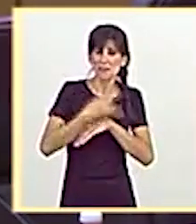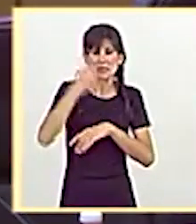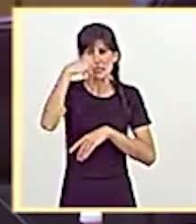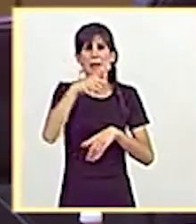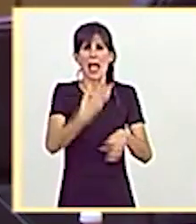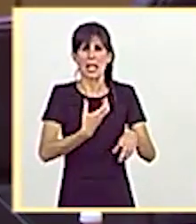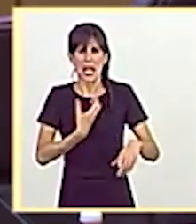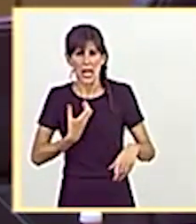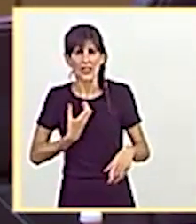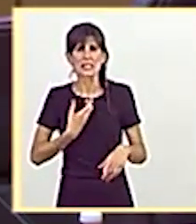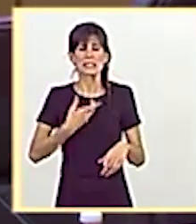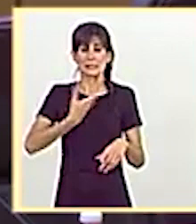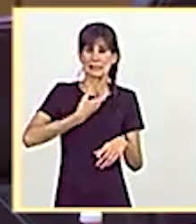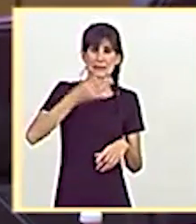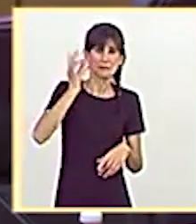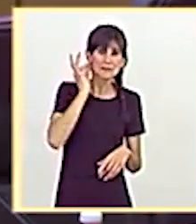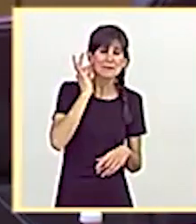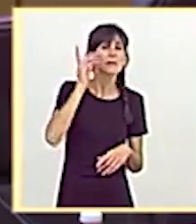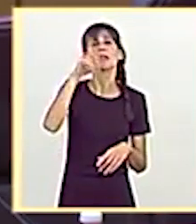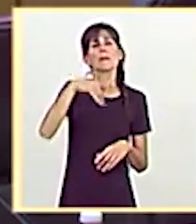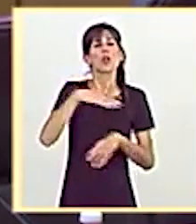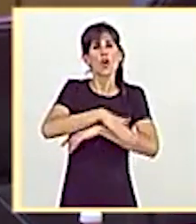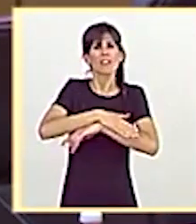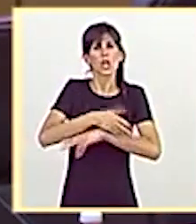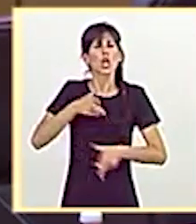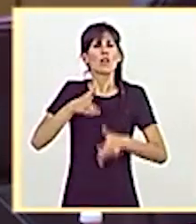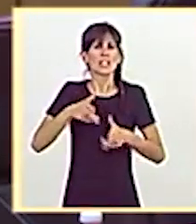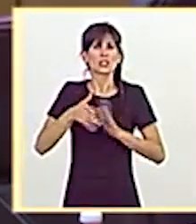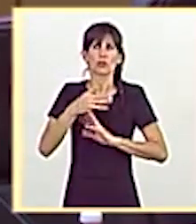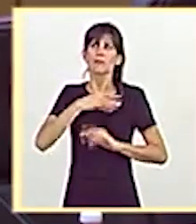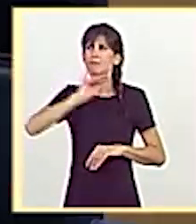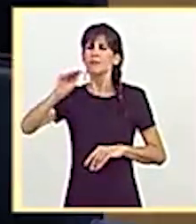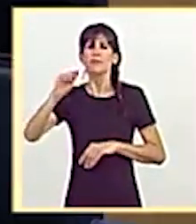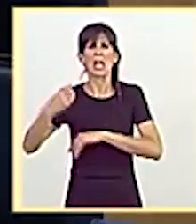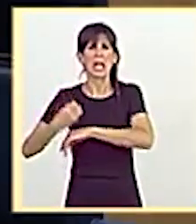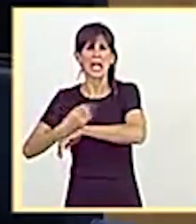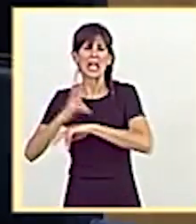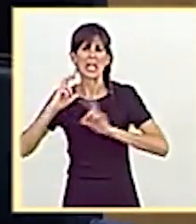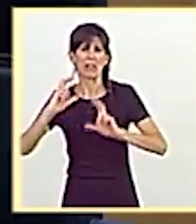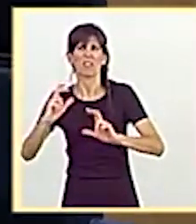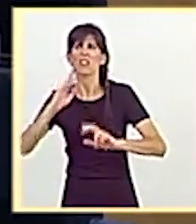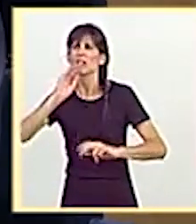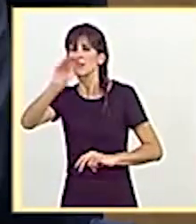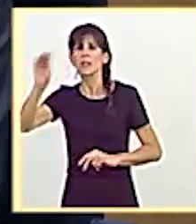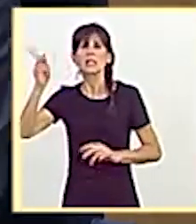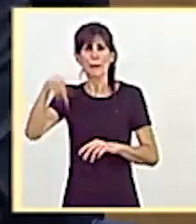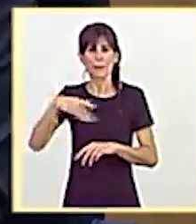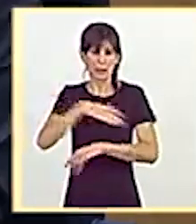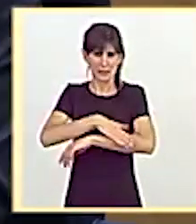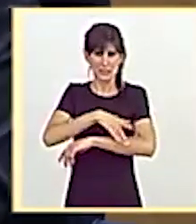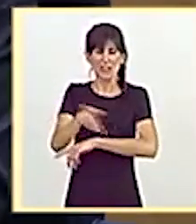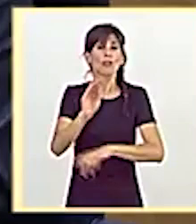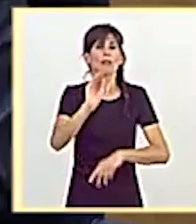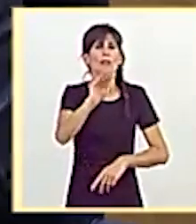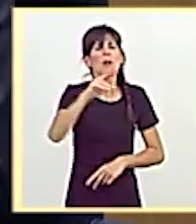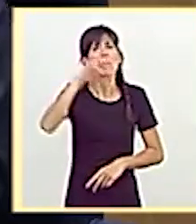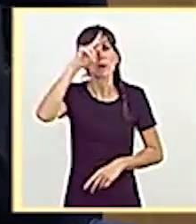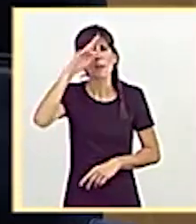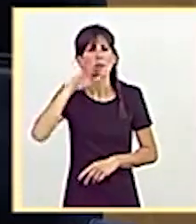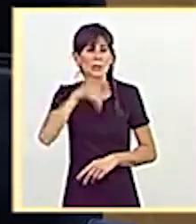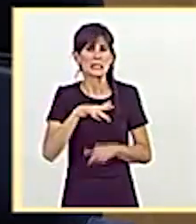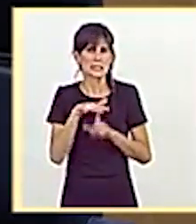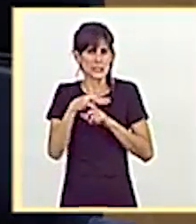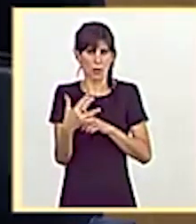y alcaldesas como el Gobierno vasco se han dirigido a los responsables de Renfe e incluso a sus ministerios han dirigido a usted, preocupados por esta